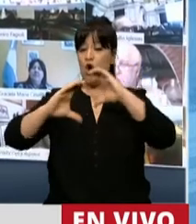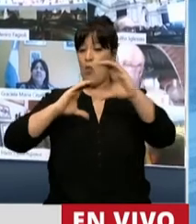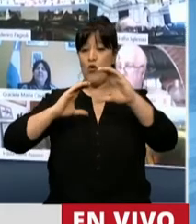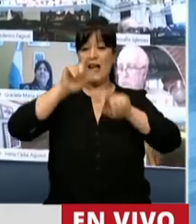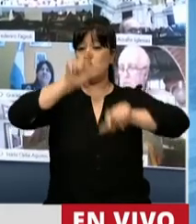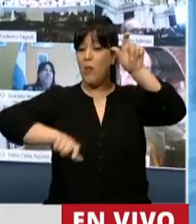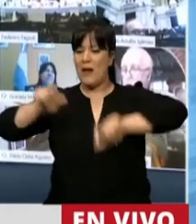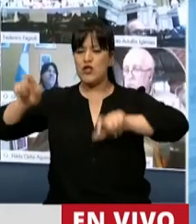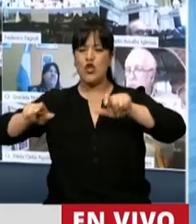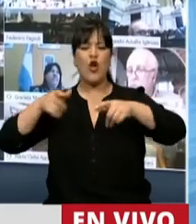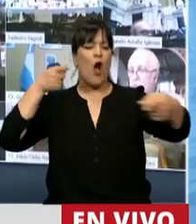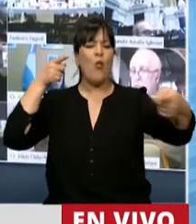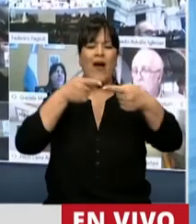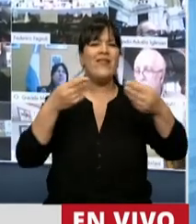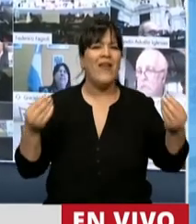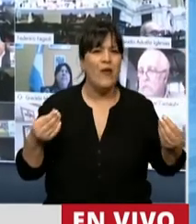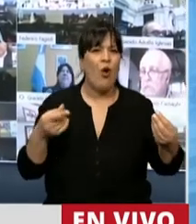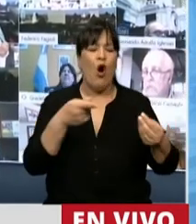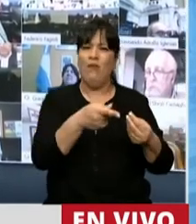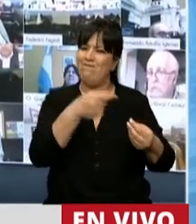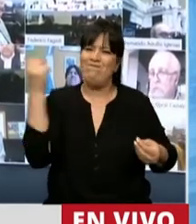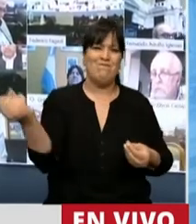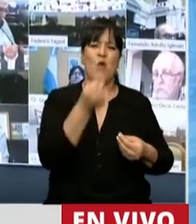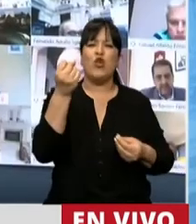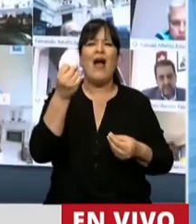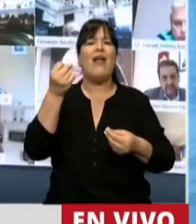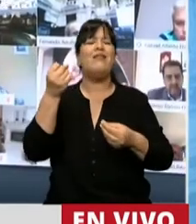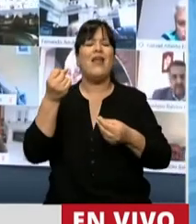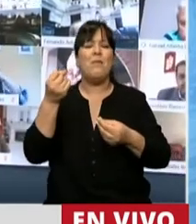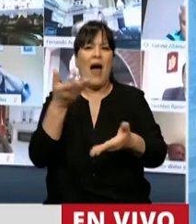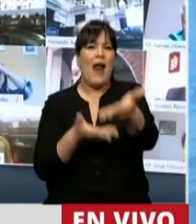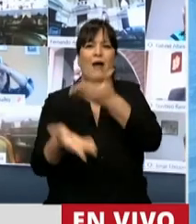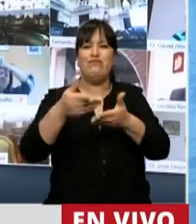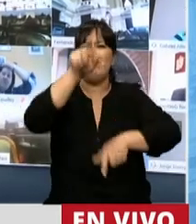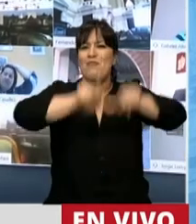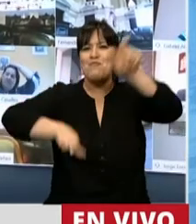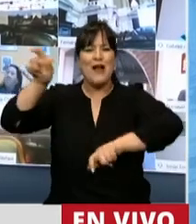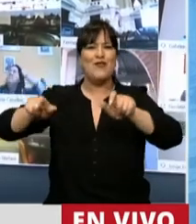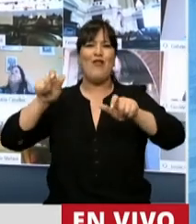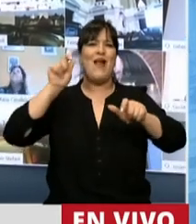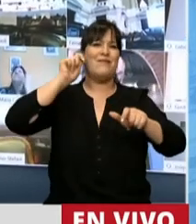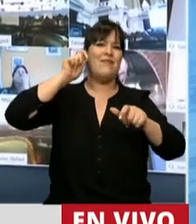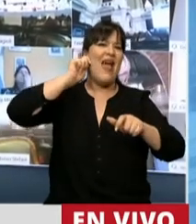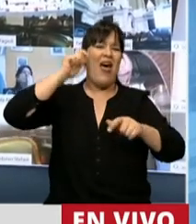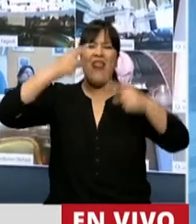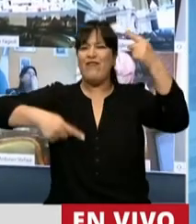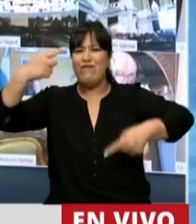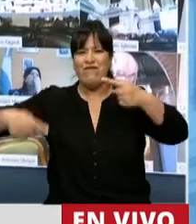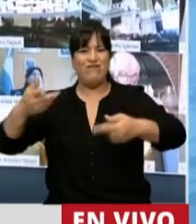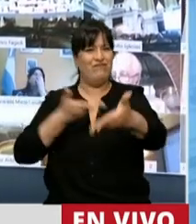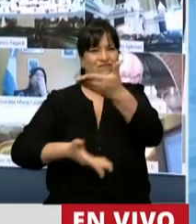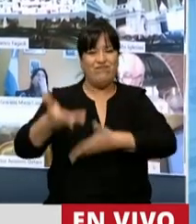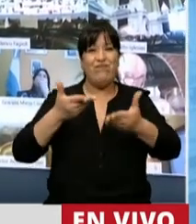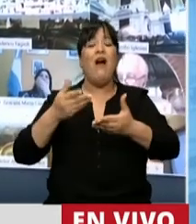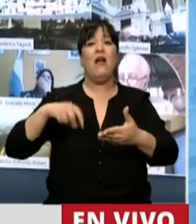objeto de estudio, es vital para la interacción social en todas las etapas de la vida humana y la adecuada inserción